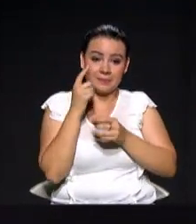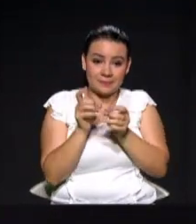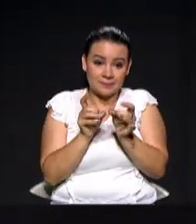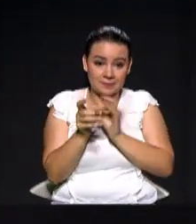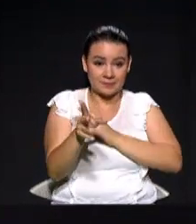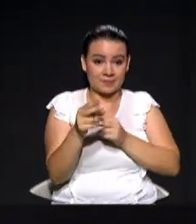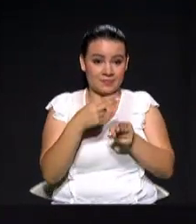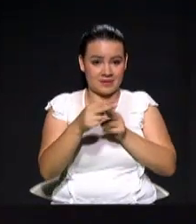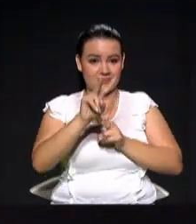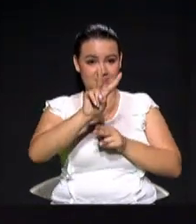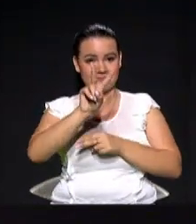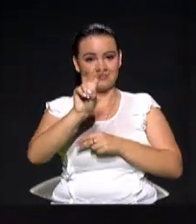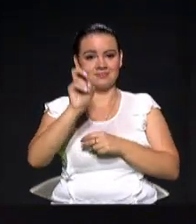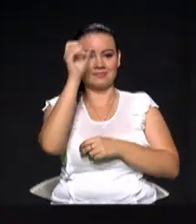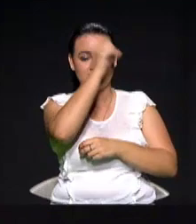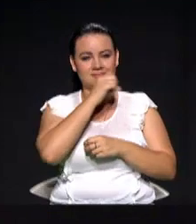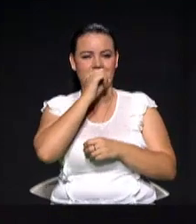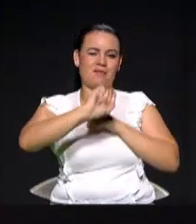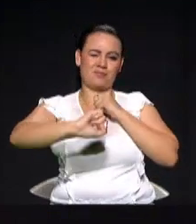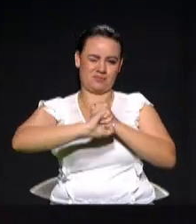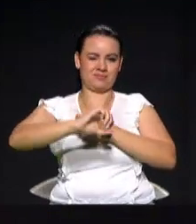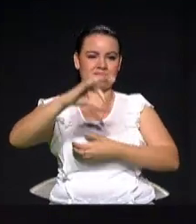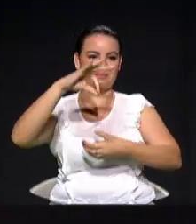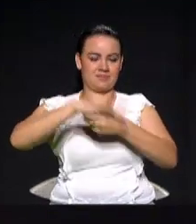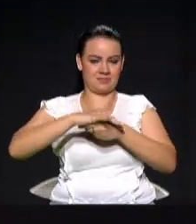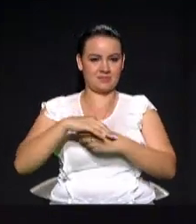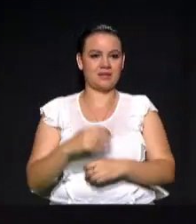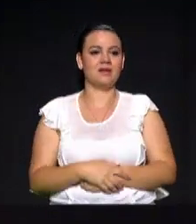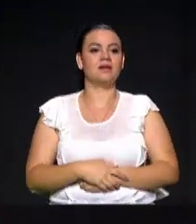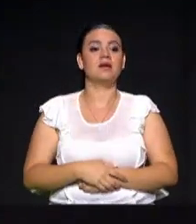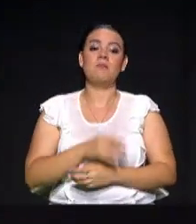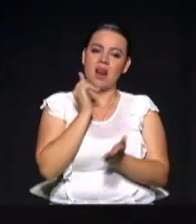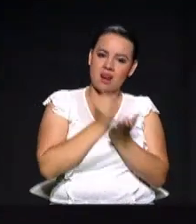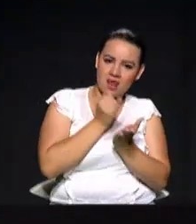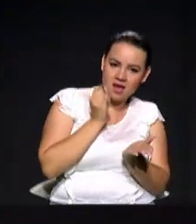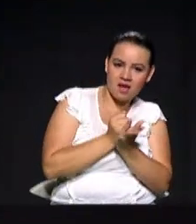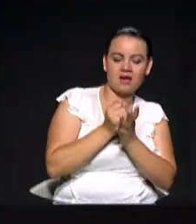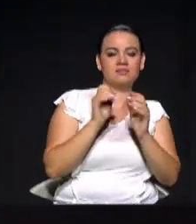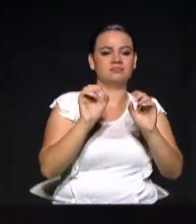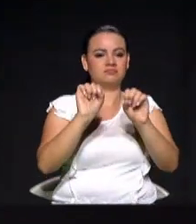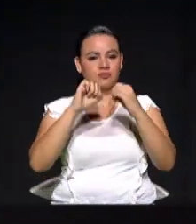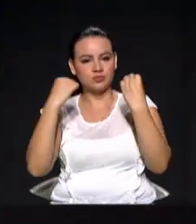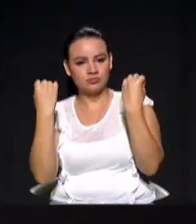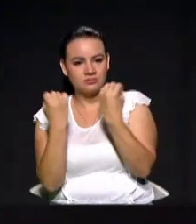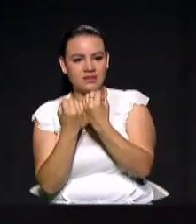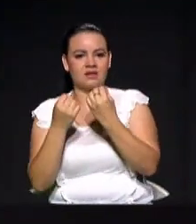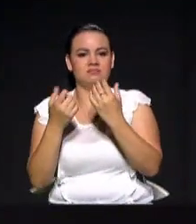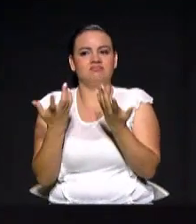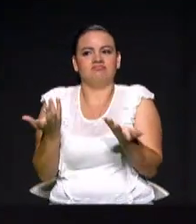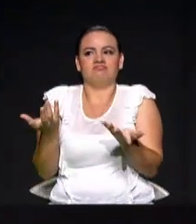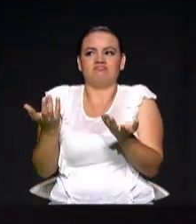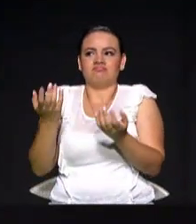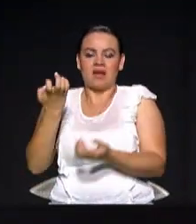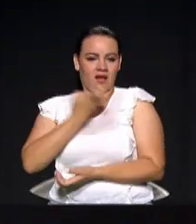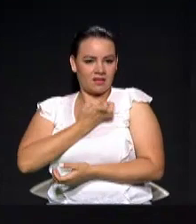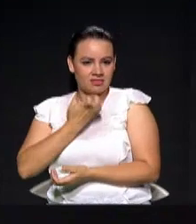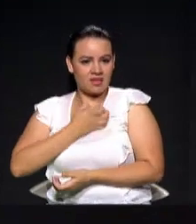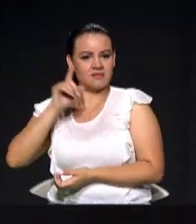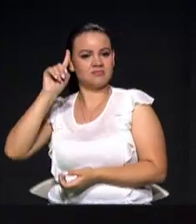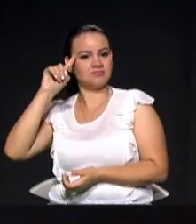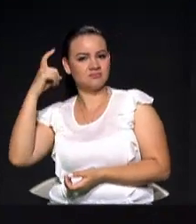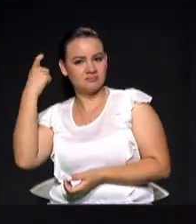apoye con su voto para la JAL, para el Consejo, la Alcaldía, la Gobernación